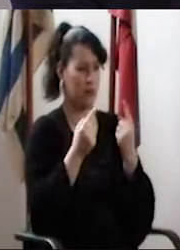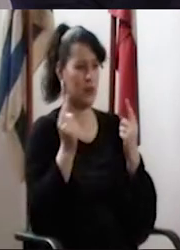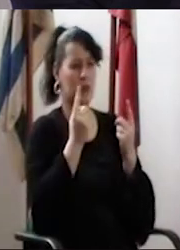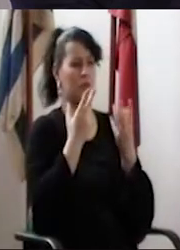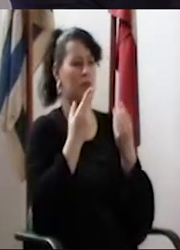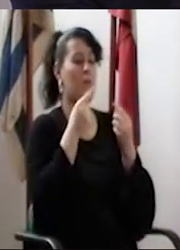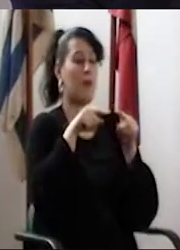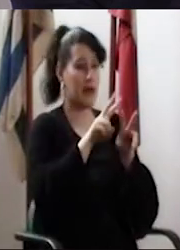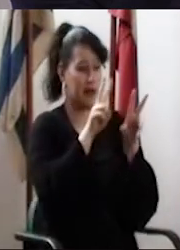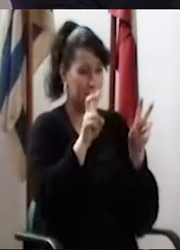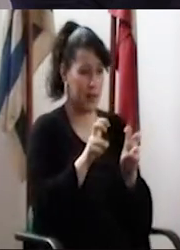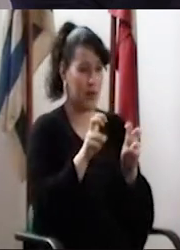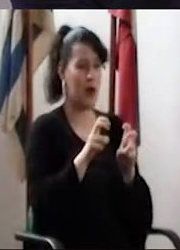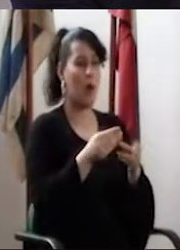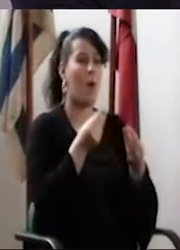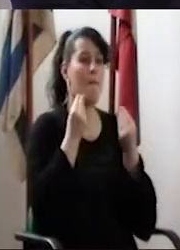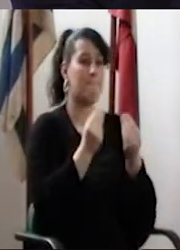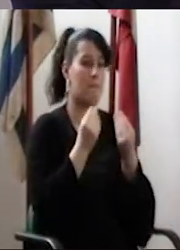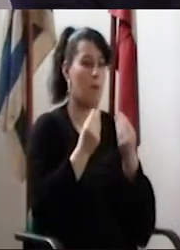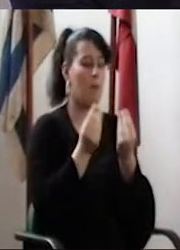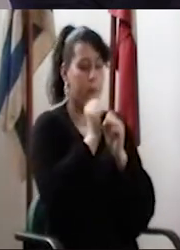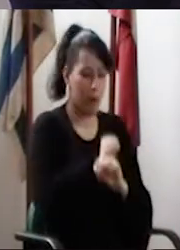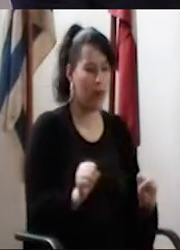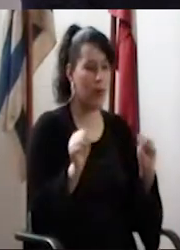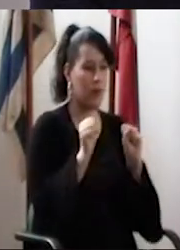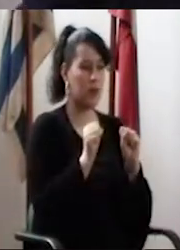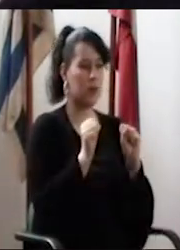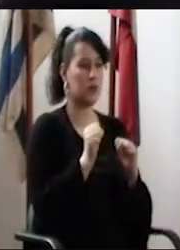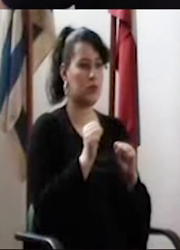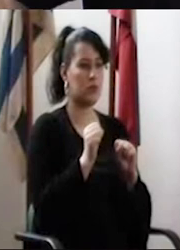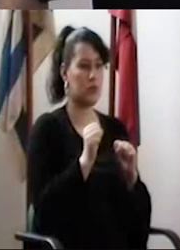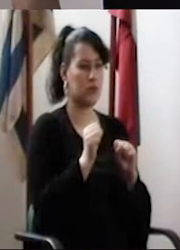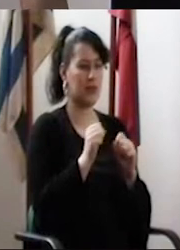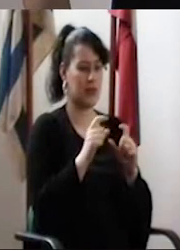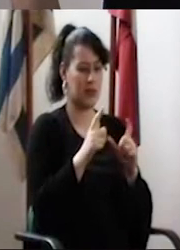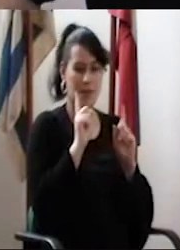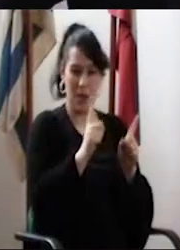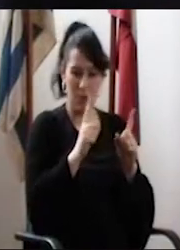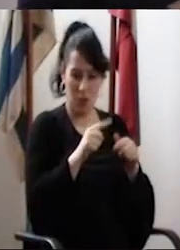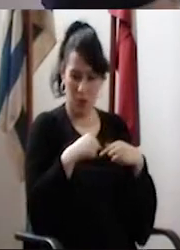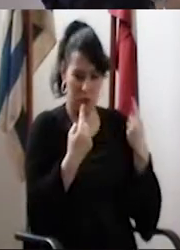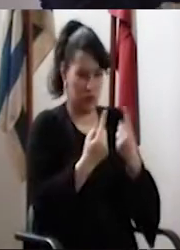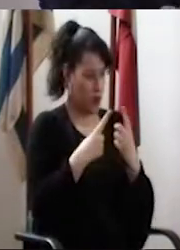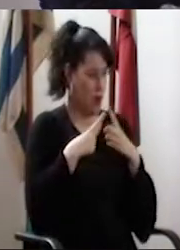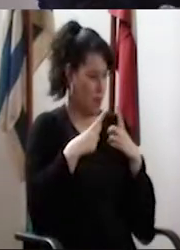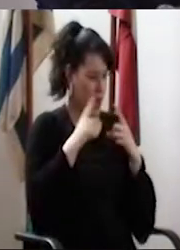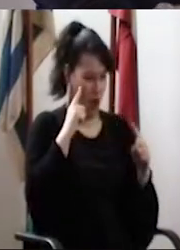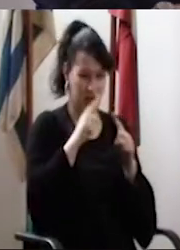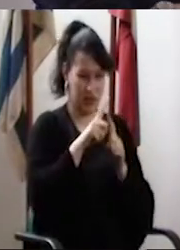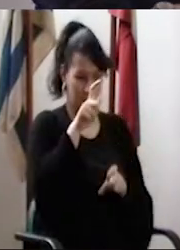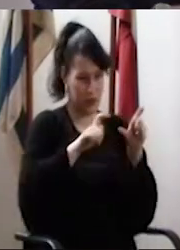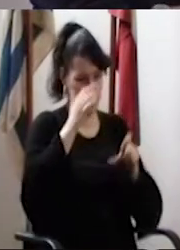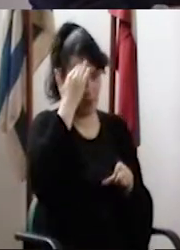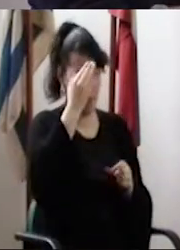media, no el sin número, porque de esa manera, ¿cómo podíamos enmarcar qué es lo que se espera de un docente y